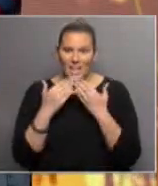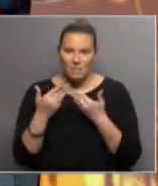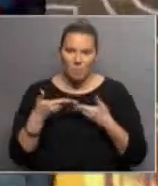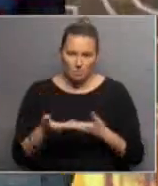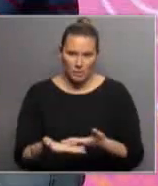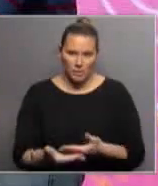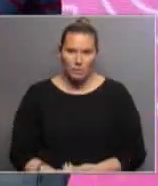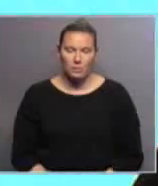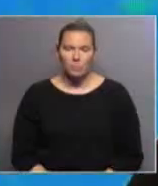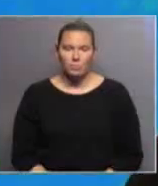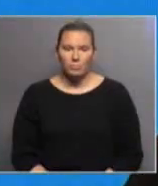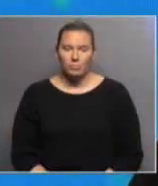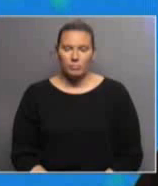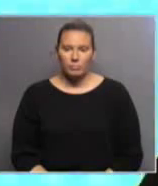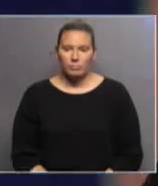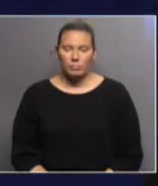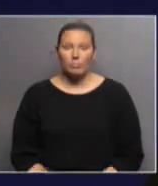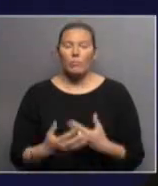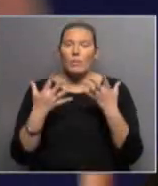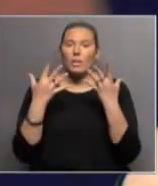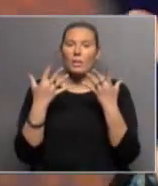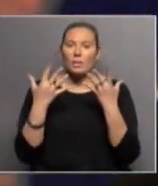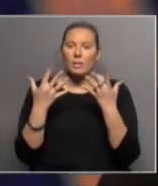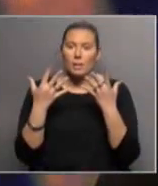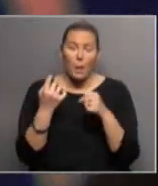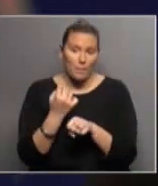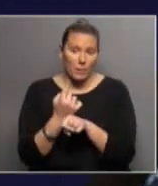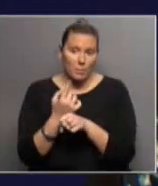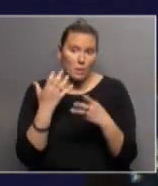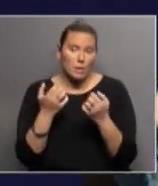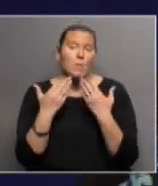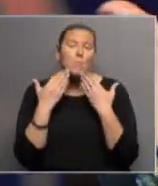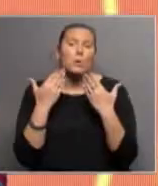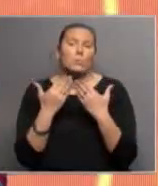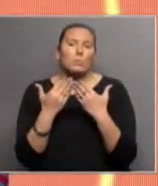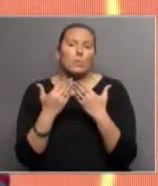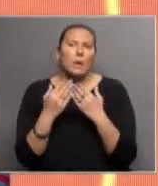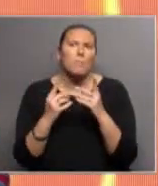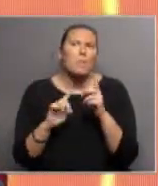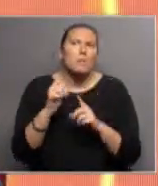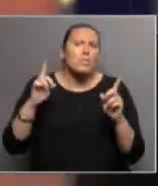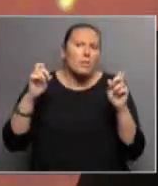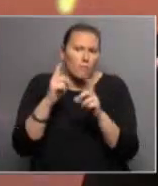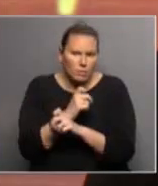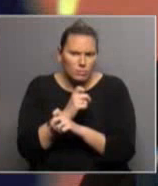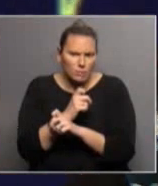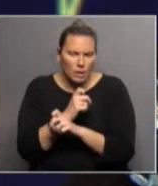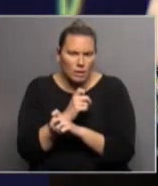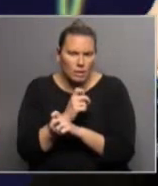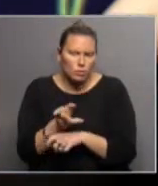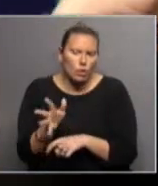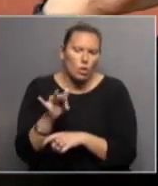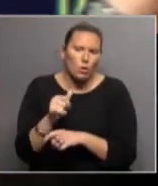invitarnos. Bueno, lo primero que quería preguntar son las principales dificultades que se enfrenta